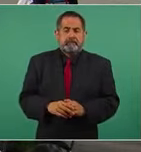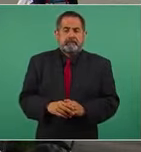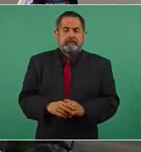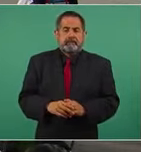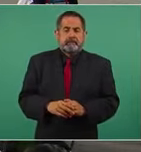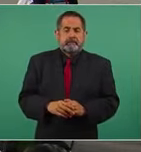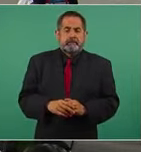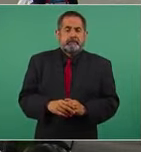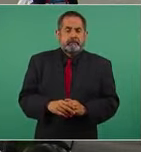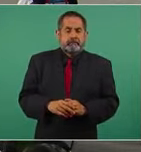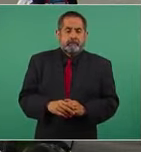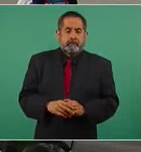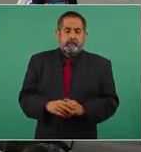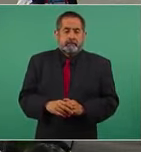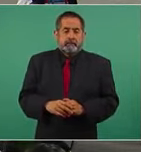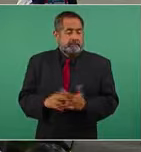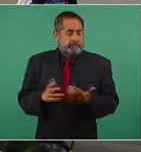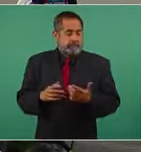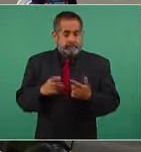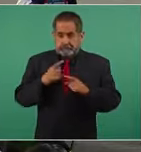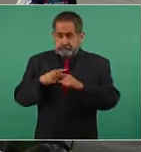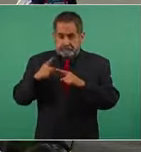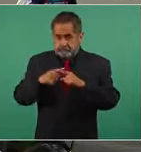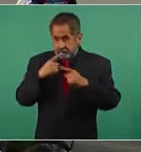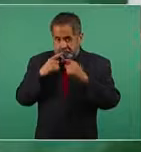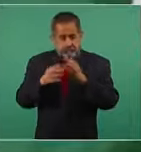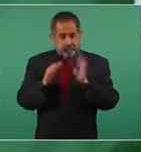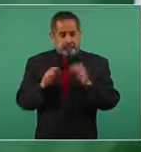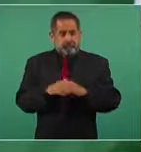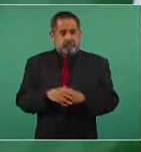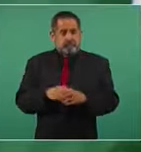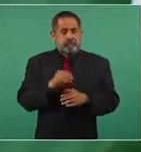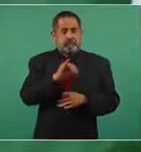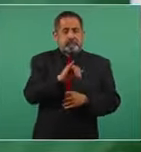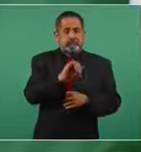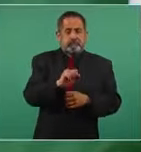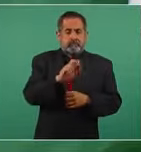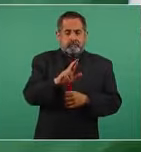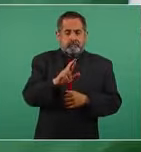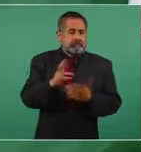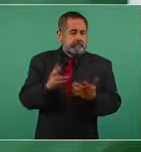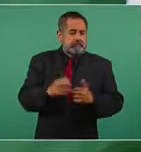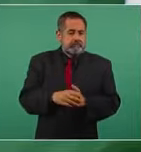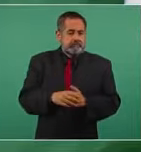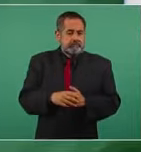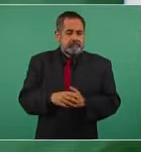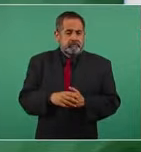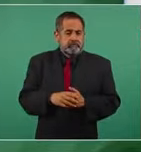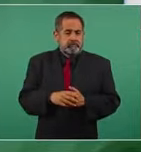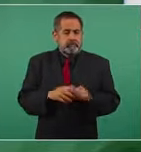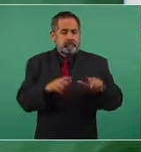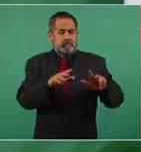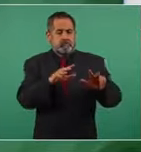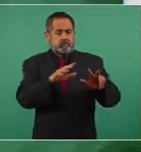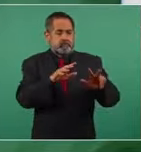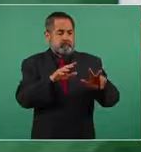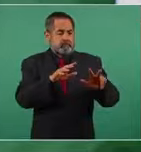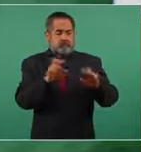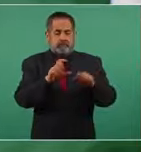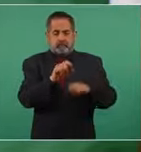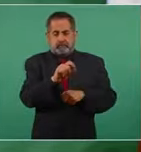Y en todos los casos, impuestos sobre la renta de ochocientos veinte,